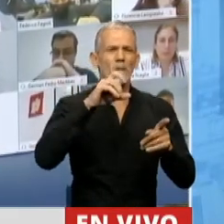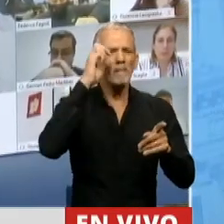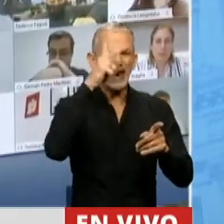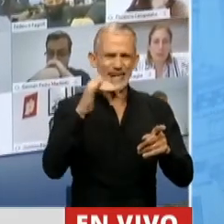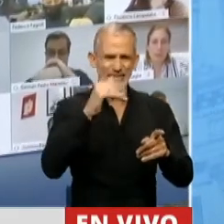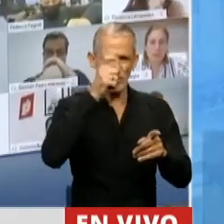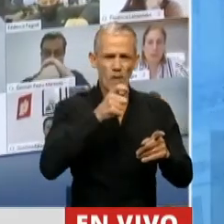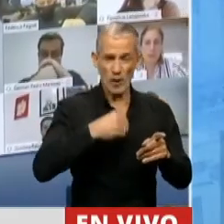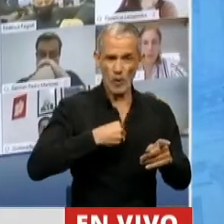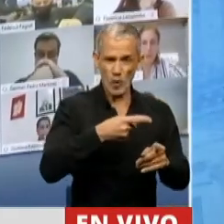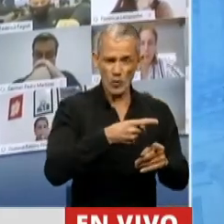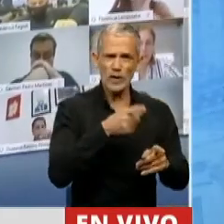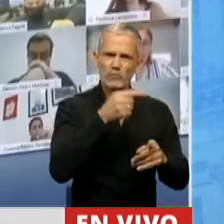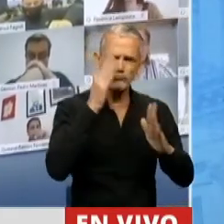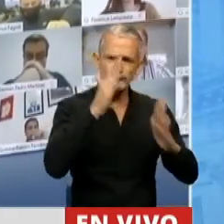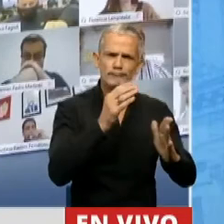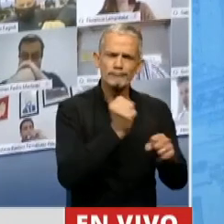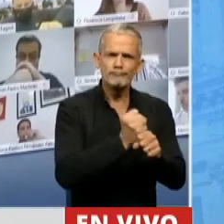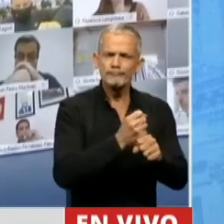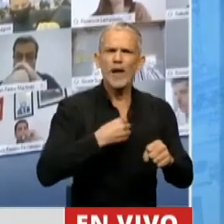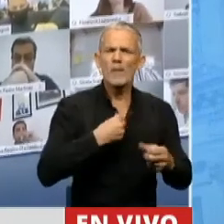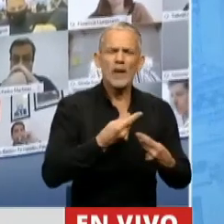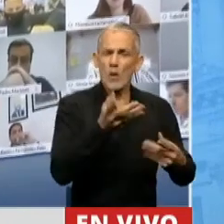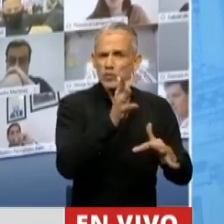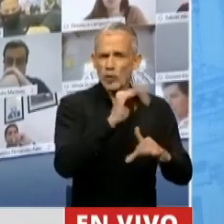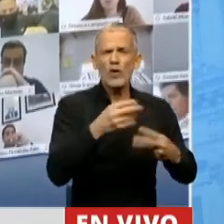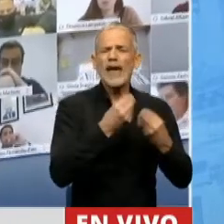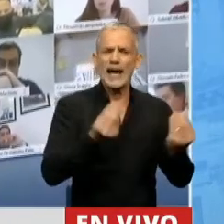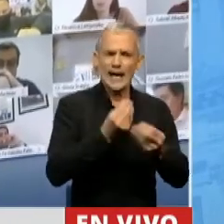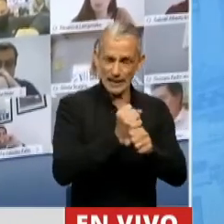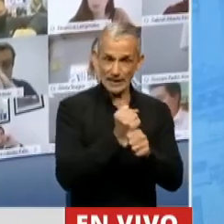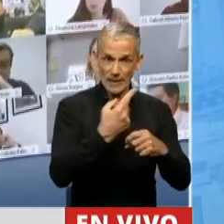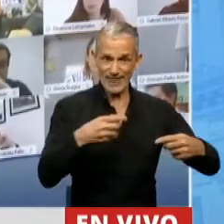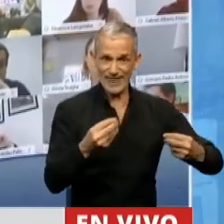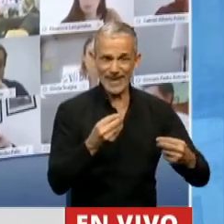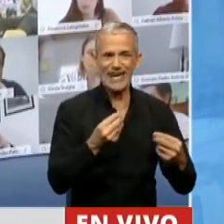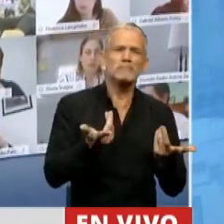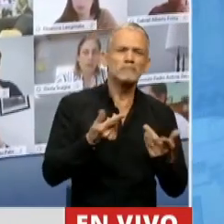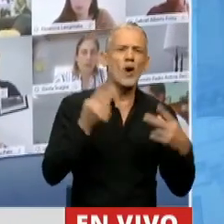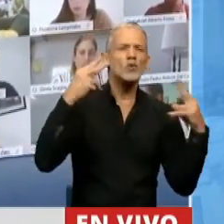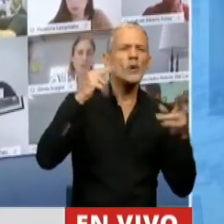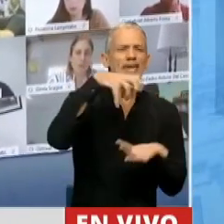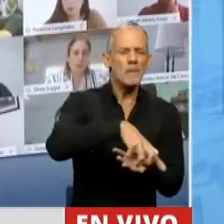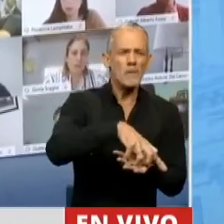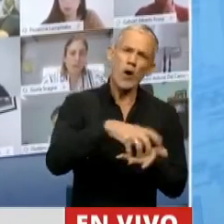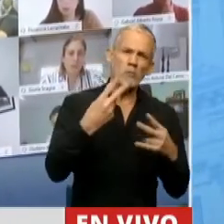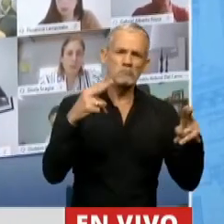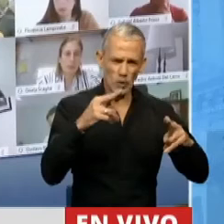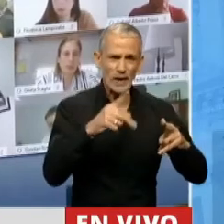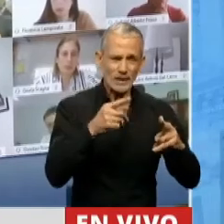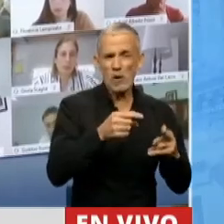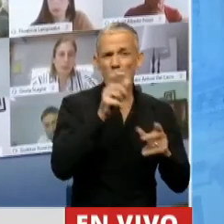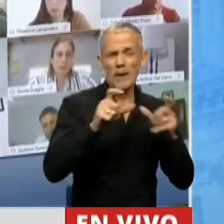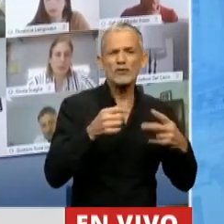un bombero voluntario que se dedica en su vida habitual a trabajar como agente de turismo, trasladando